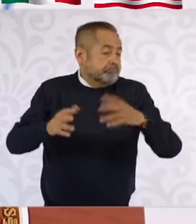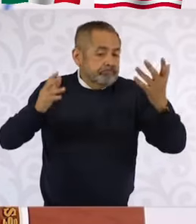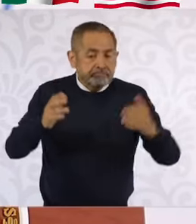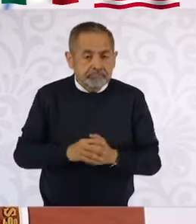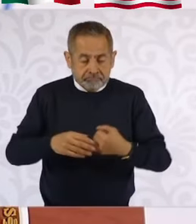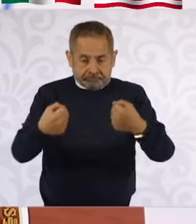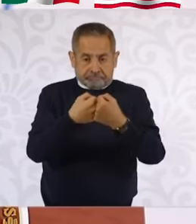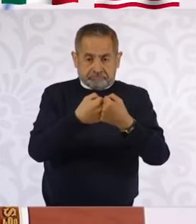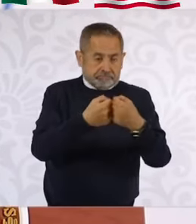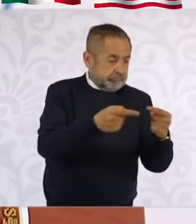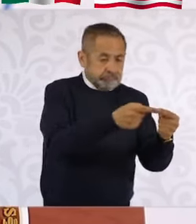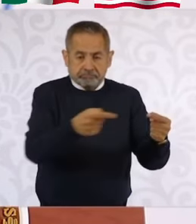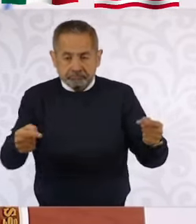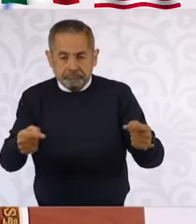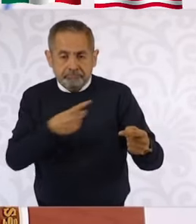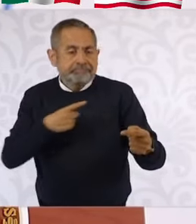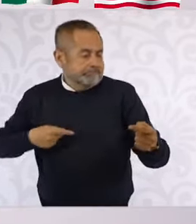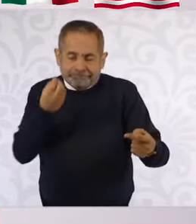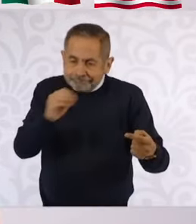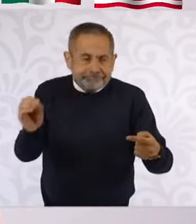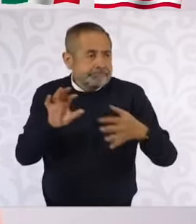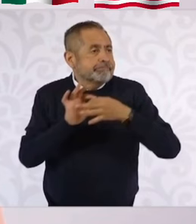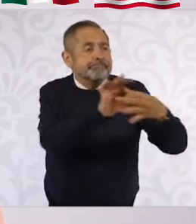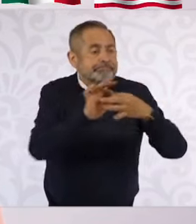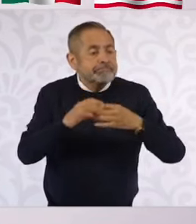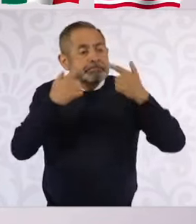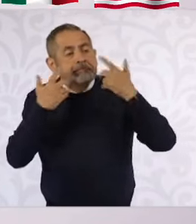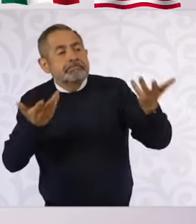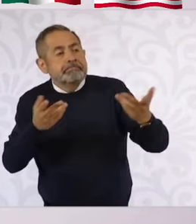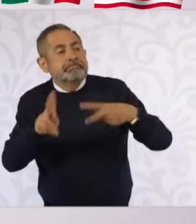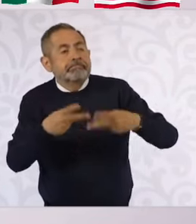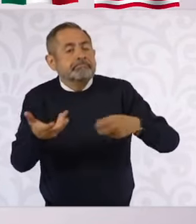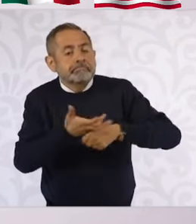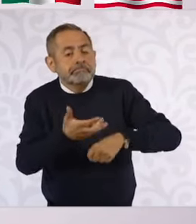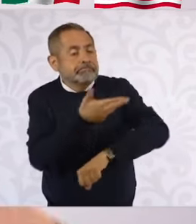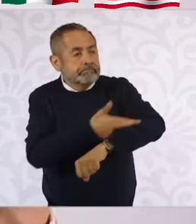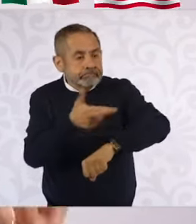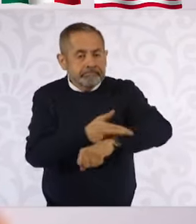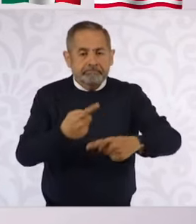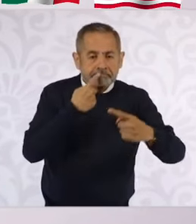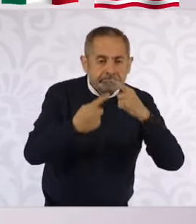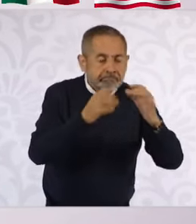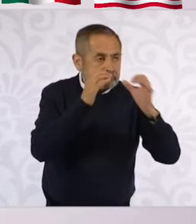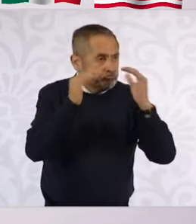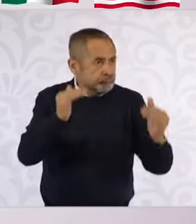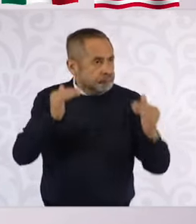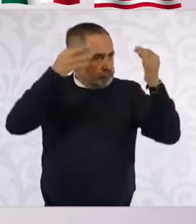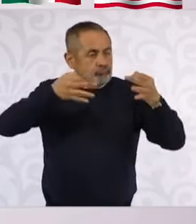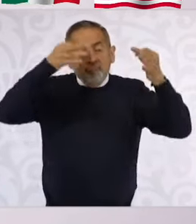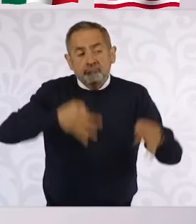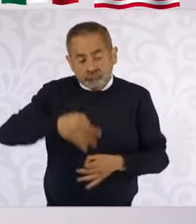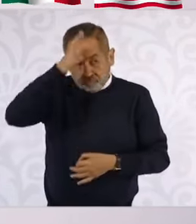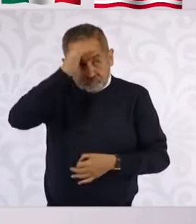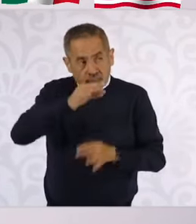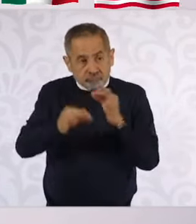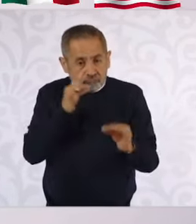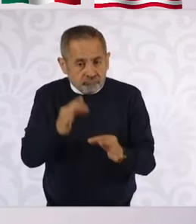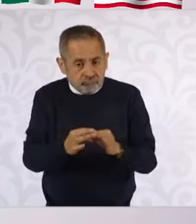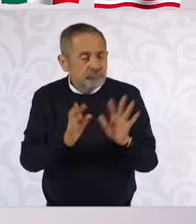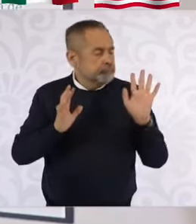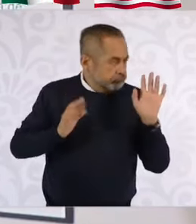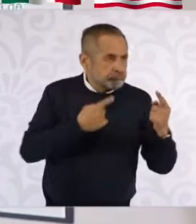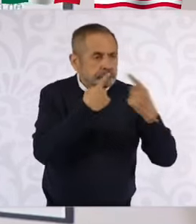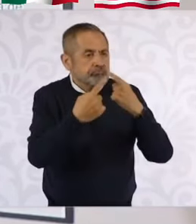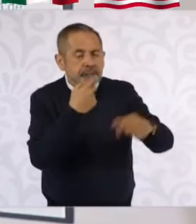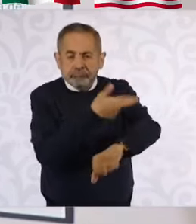una frontera común, entonces tiene que haber coordinación, tiene que haber diálogo de alto nivel que nos permita coordinarnos en